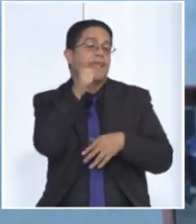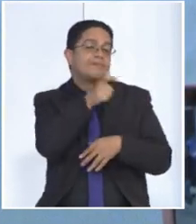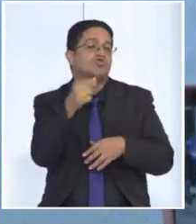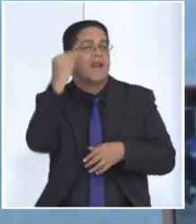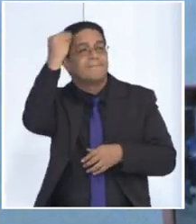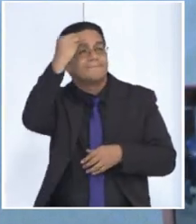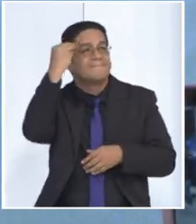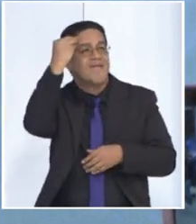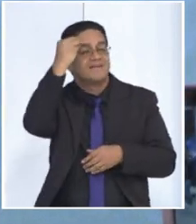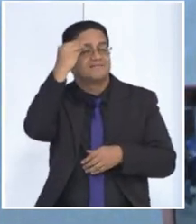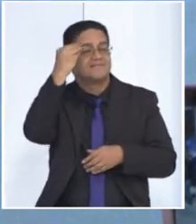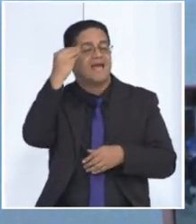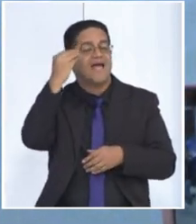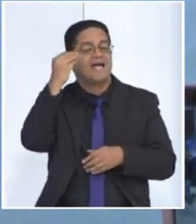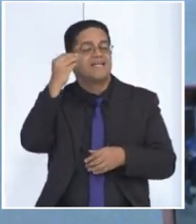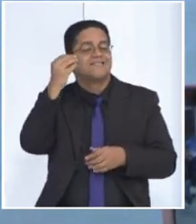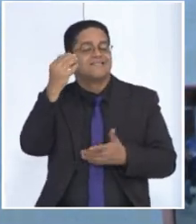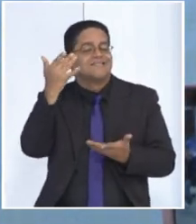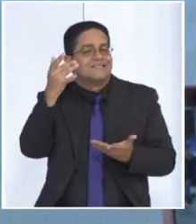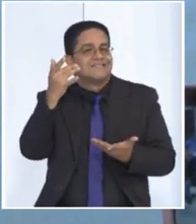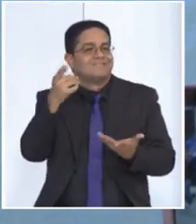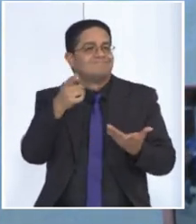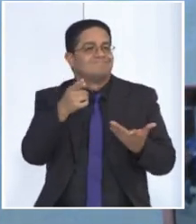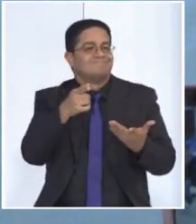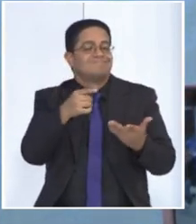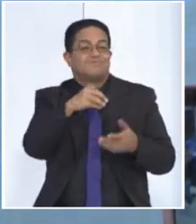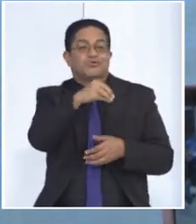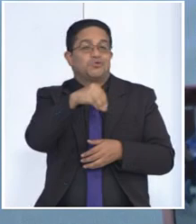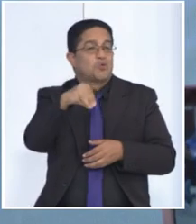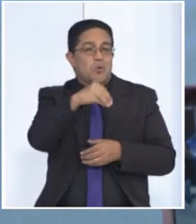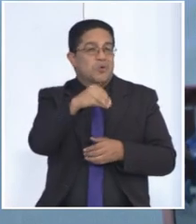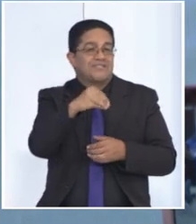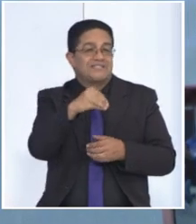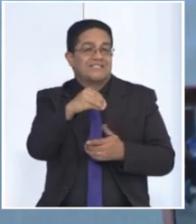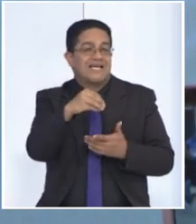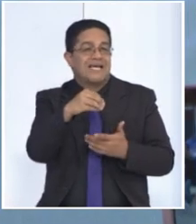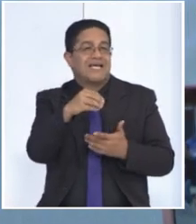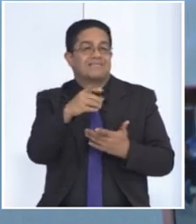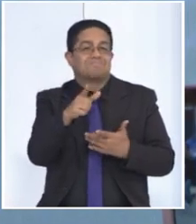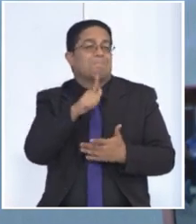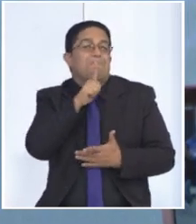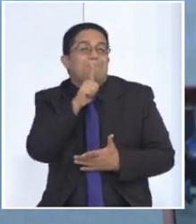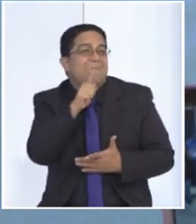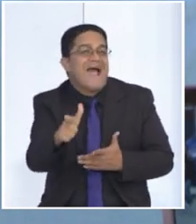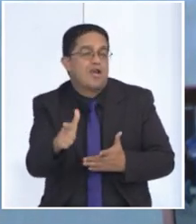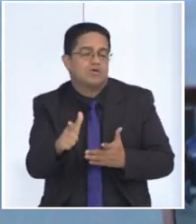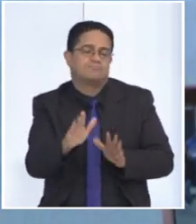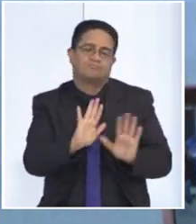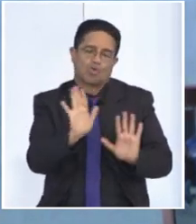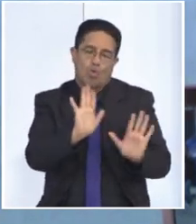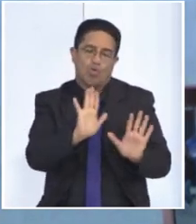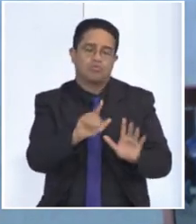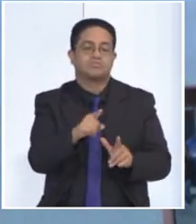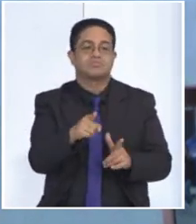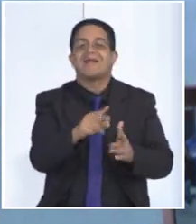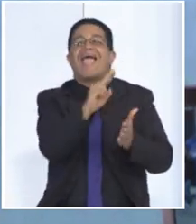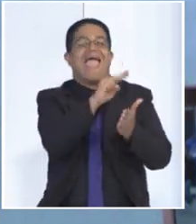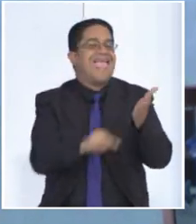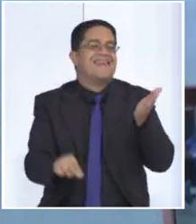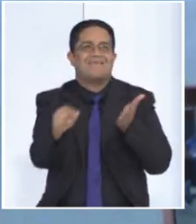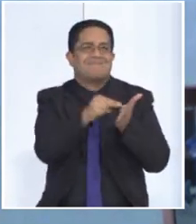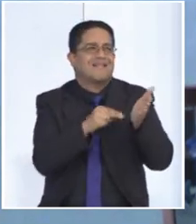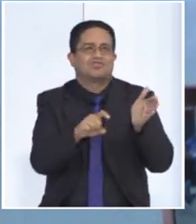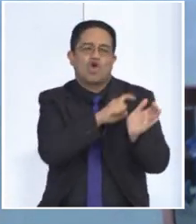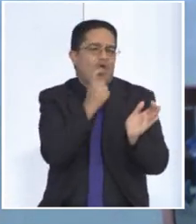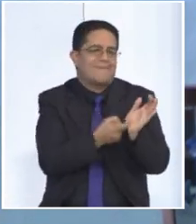que ni siquiera la Asociación Americana de Diabetes ha podido establecer con una regularidad o una precisión para los diabéticos la eliminación absoluta